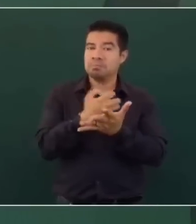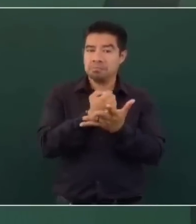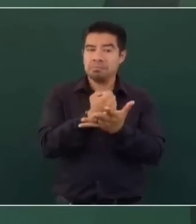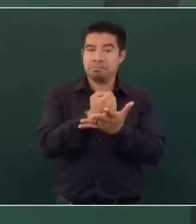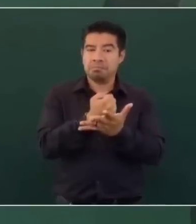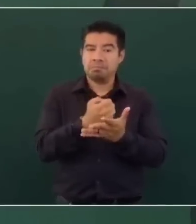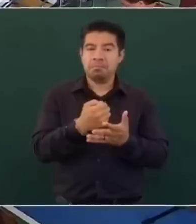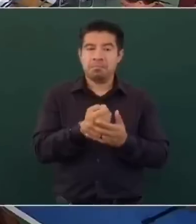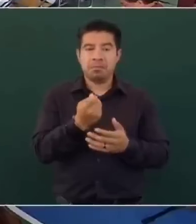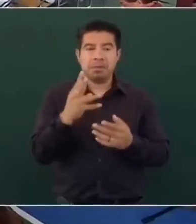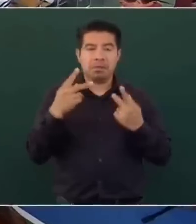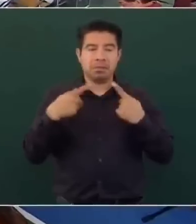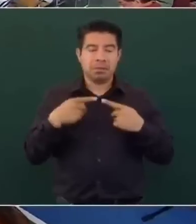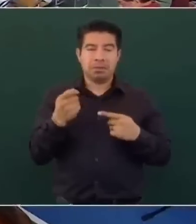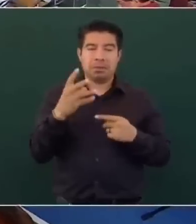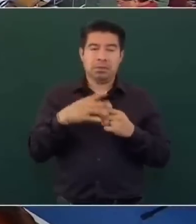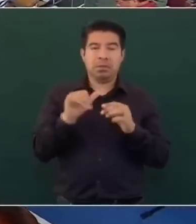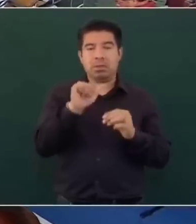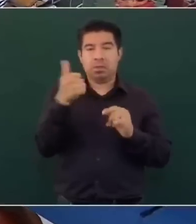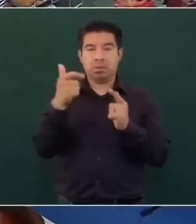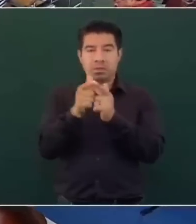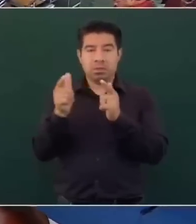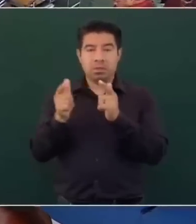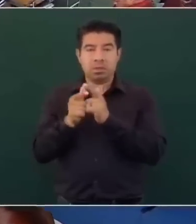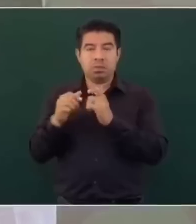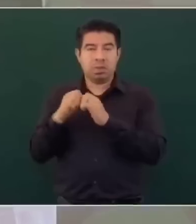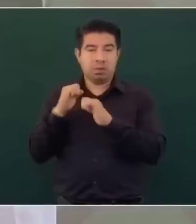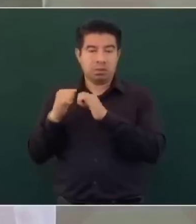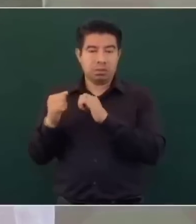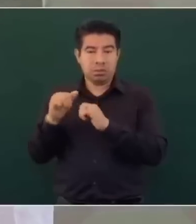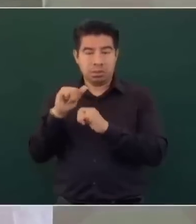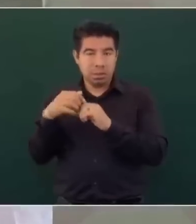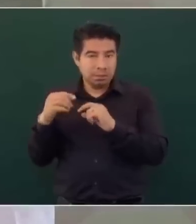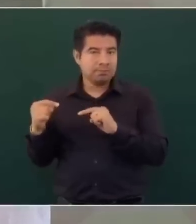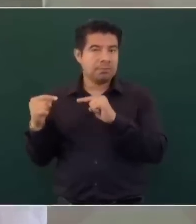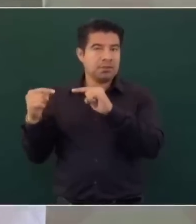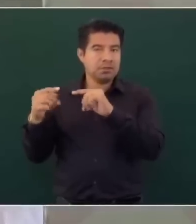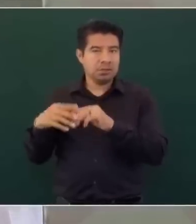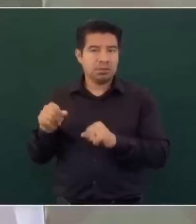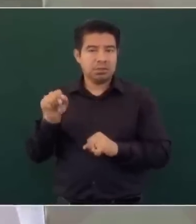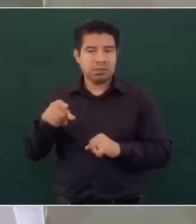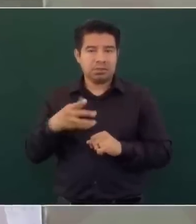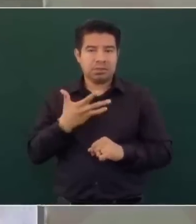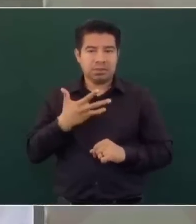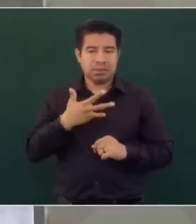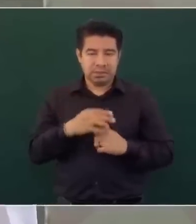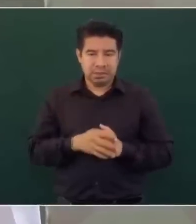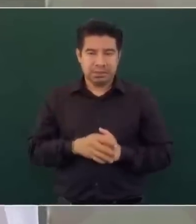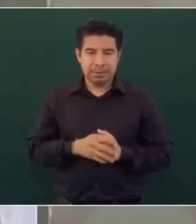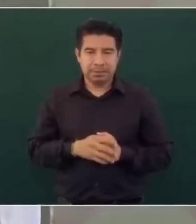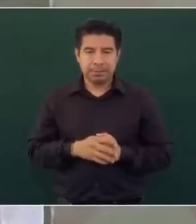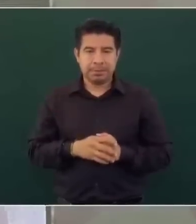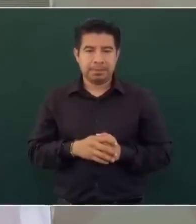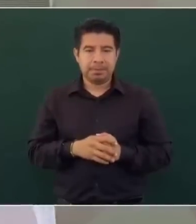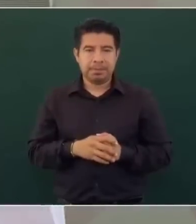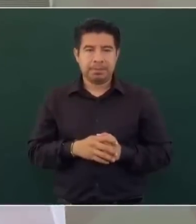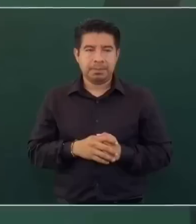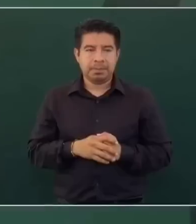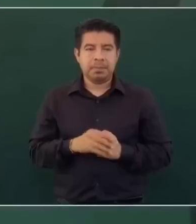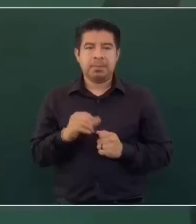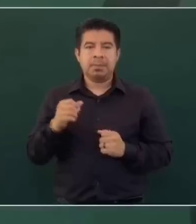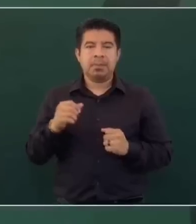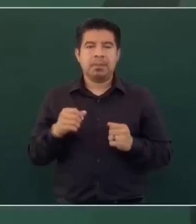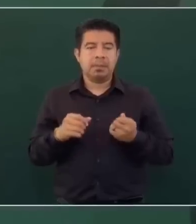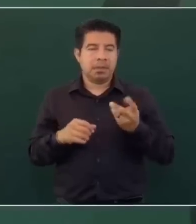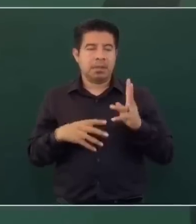los reaccionarios, aun cuando cuentan con el apoyo de la mayoría